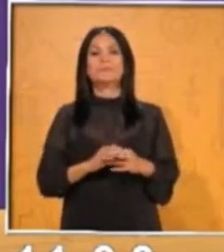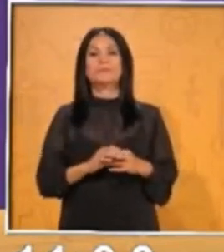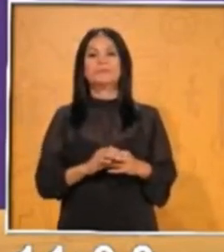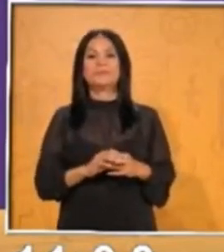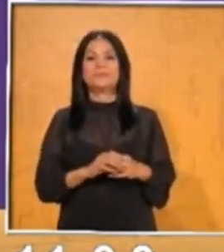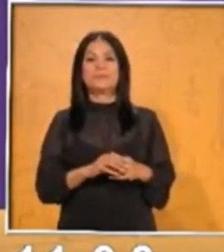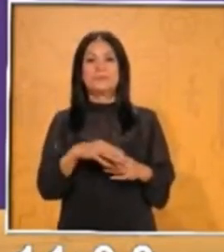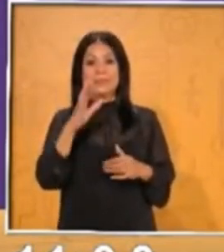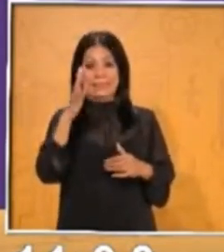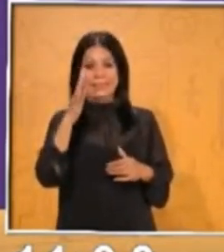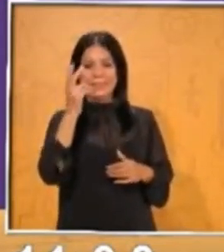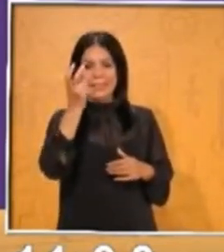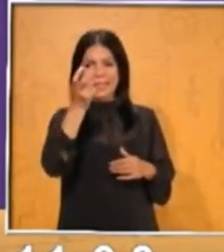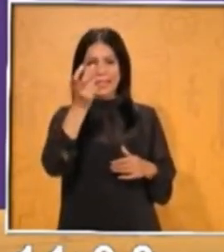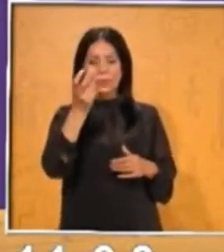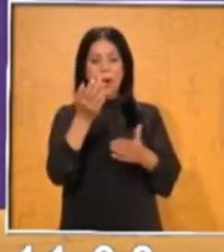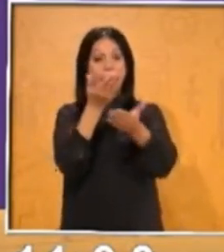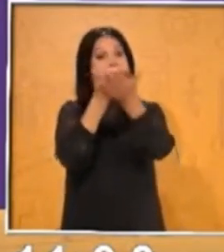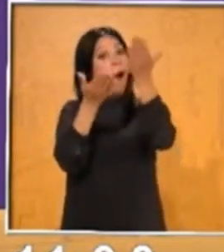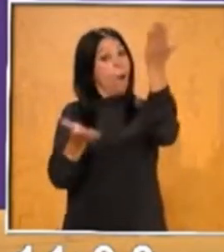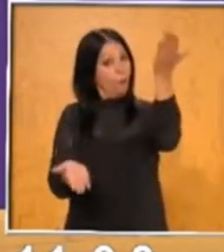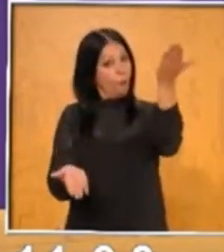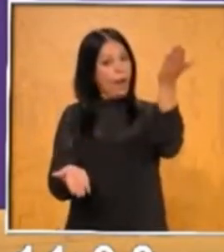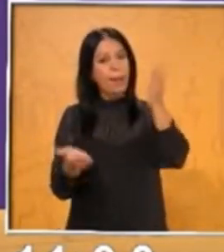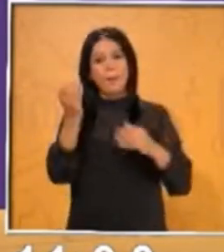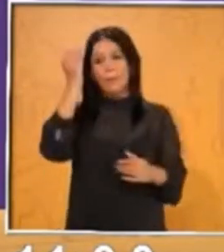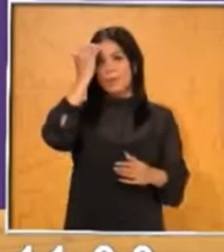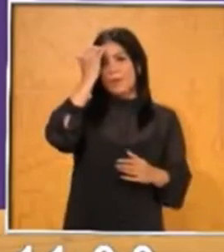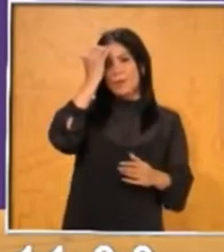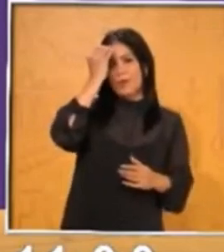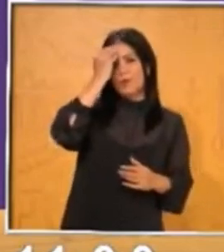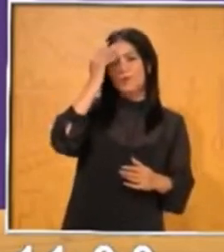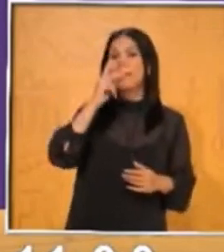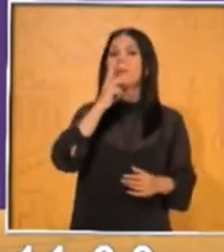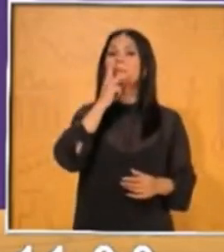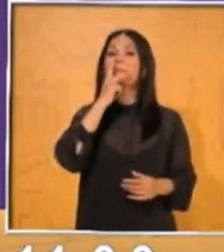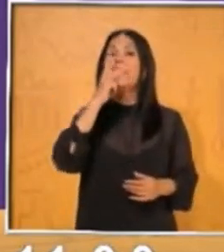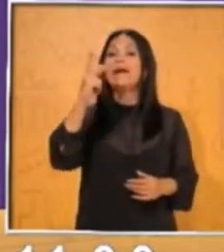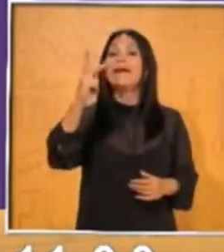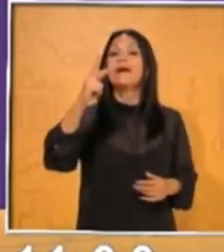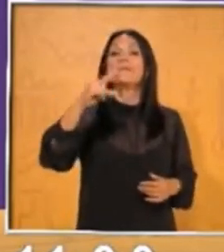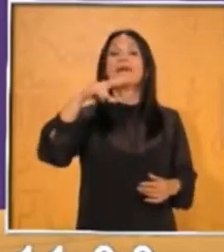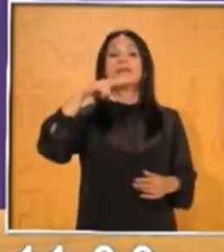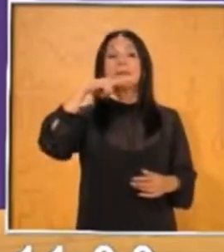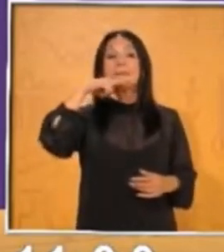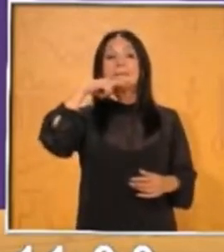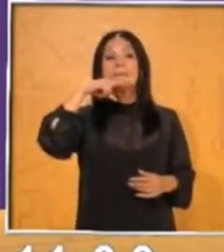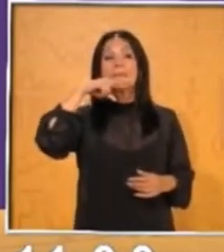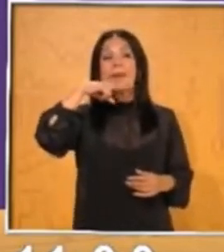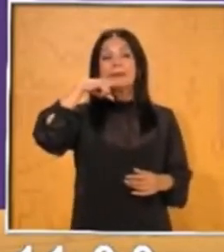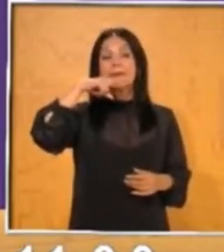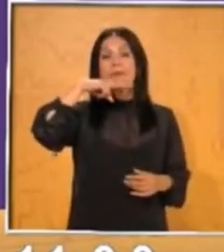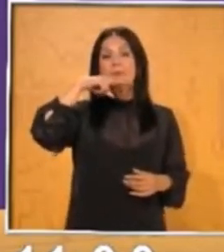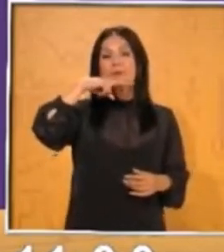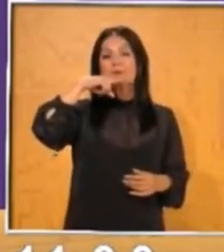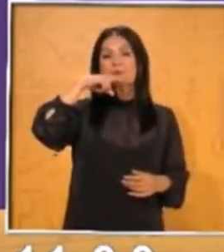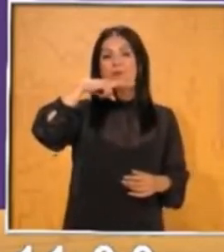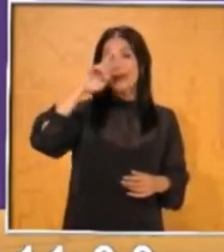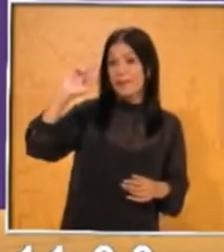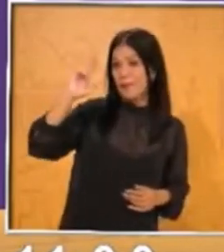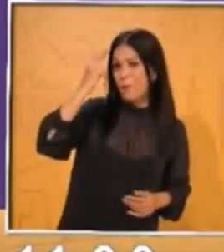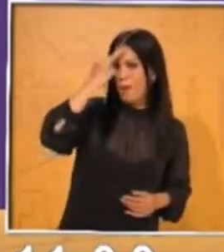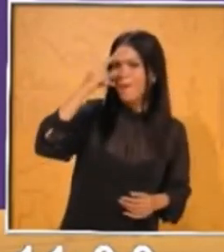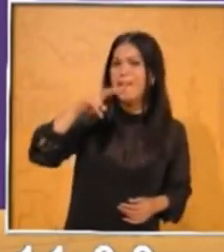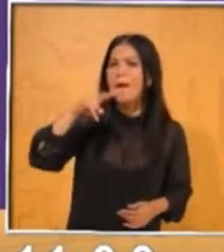continuemos con los verbos, porque el día de ayer te pedí que revisaras los verbos, vamos a ver las